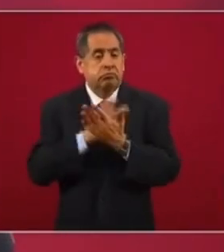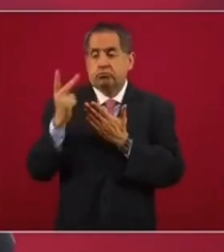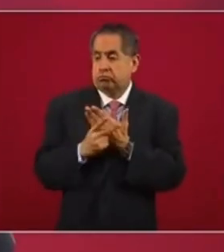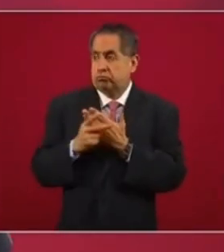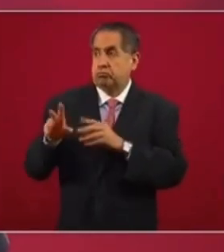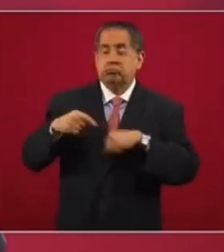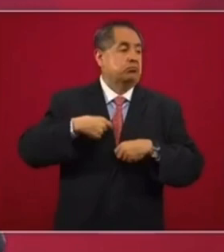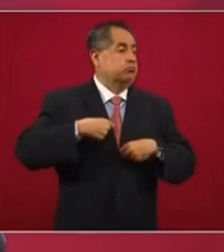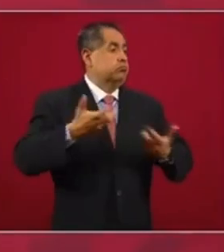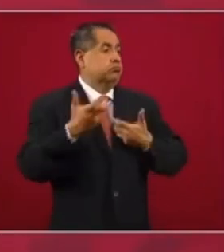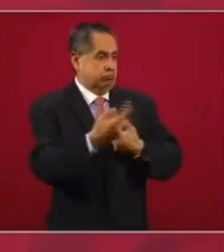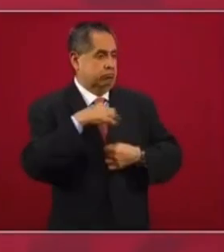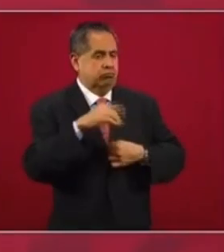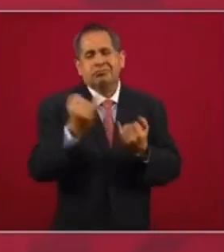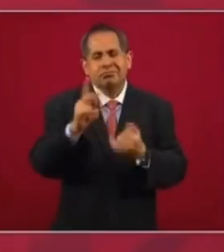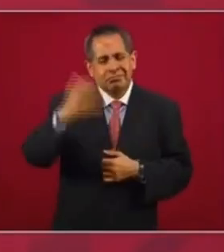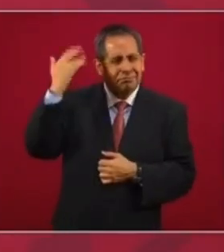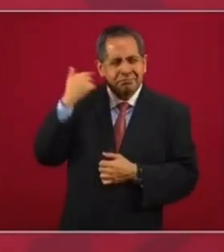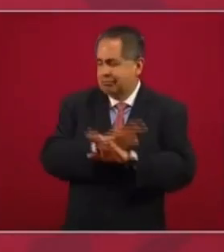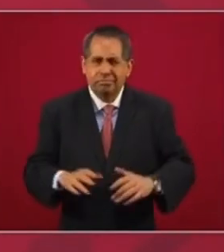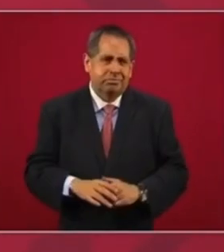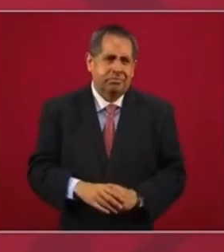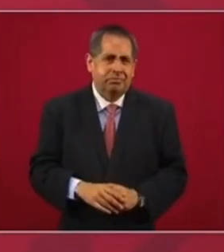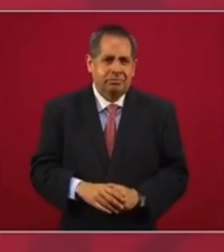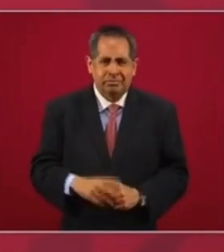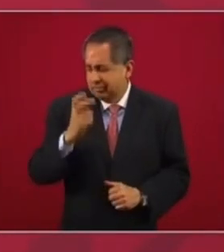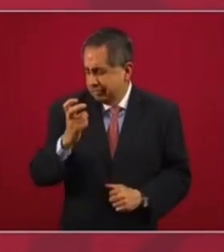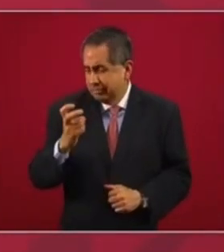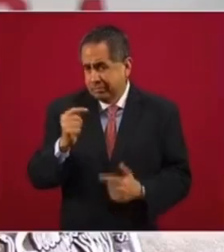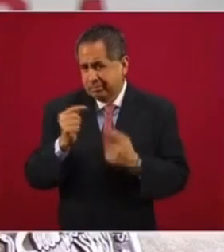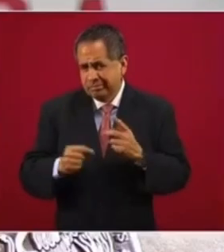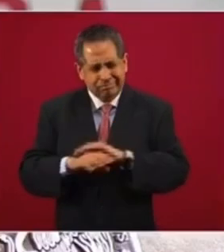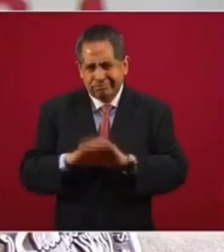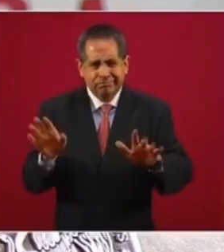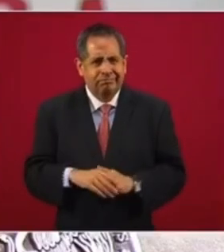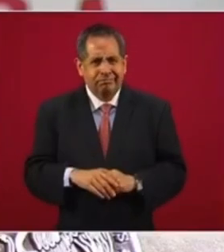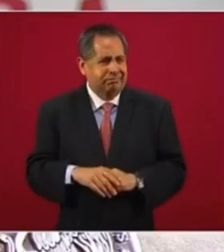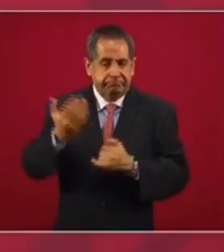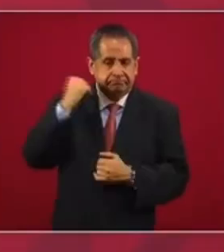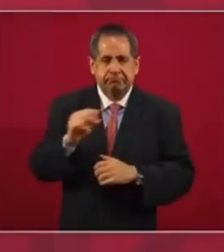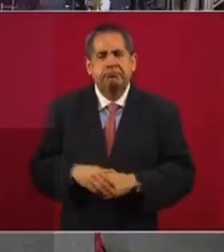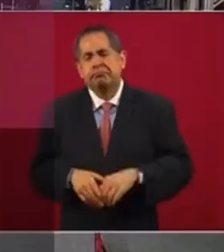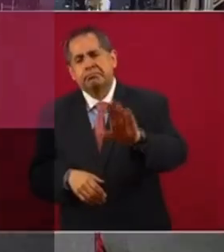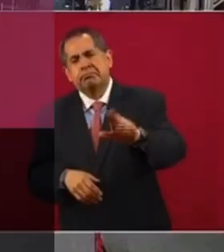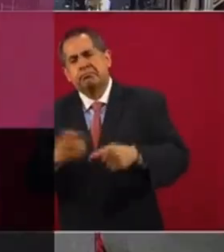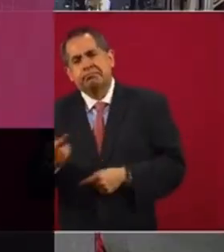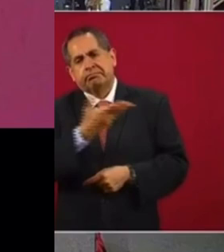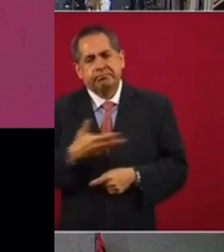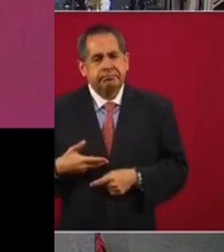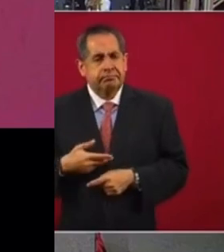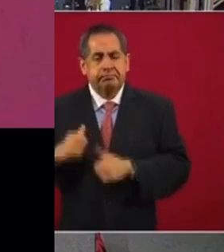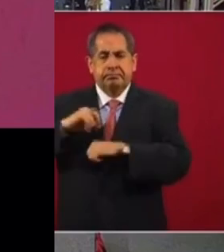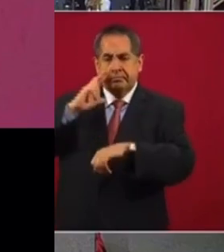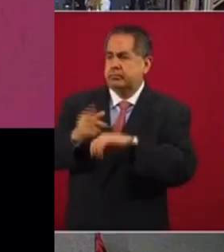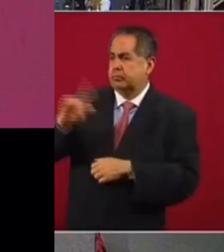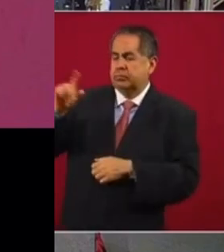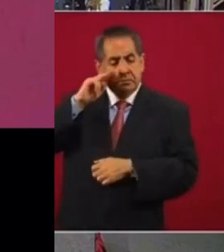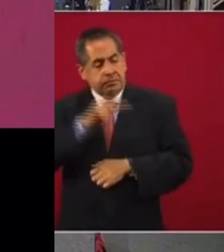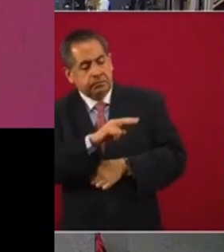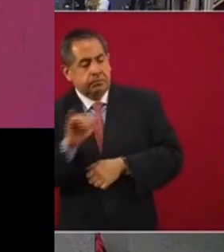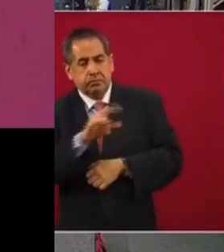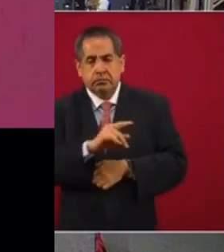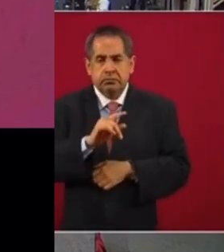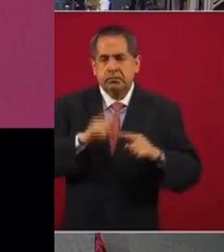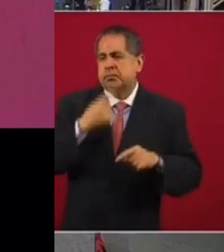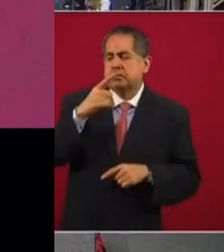utilice programas sociales, lo que se hacía antes, eso ya no. Entonces, todo eso debe desaparecer. Dice que la autoridad tendría que ver si sí es cierto o no es cierto la